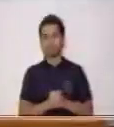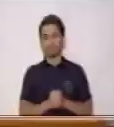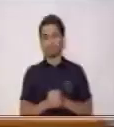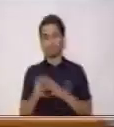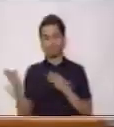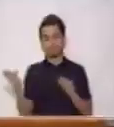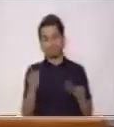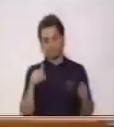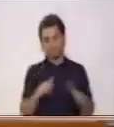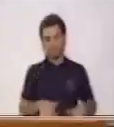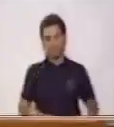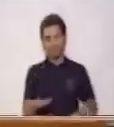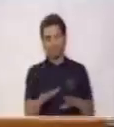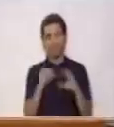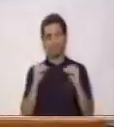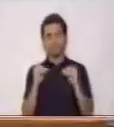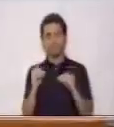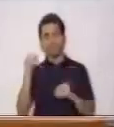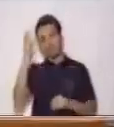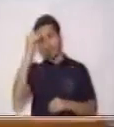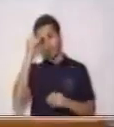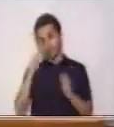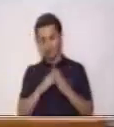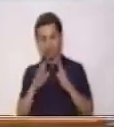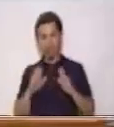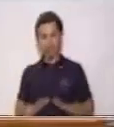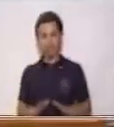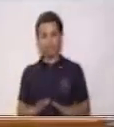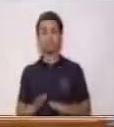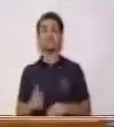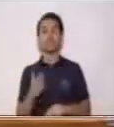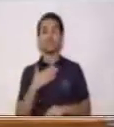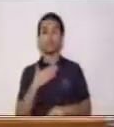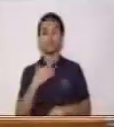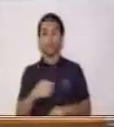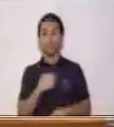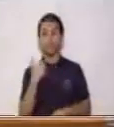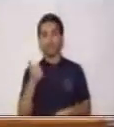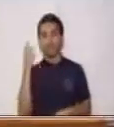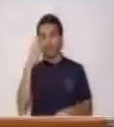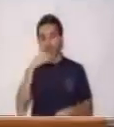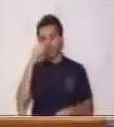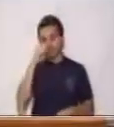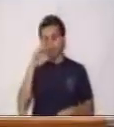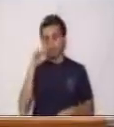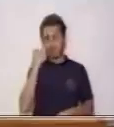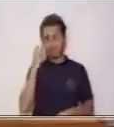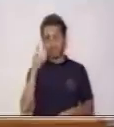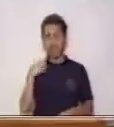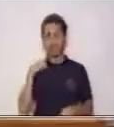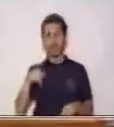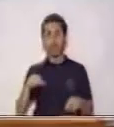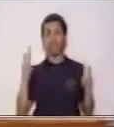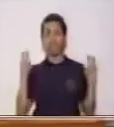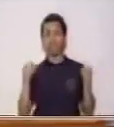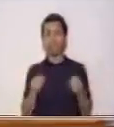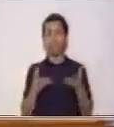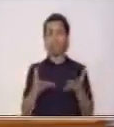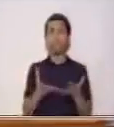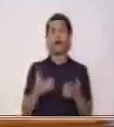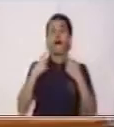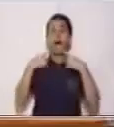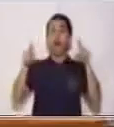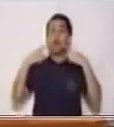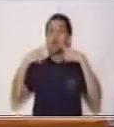Bienvenido a este espacio educativo Aprendo en Casa. Soy Astrid López y en esta oportunidad desarrollaré el tema Anuncios